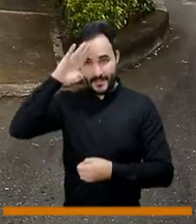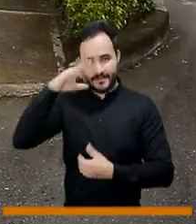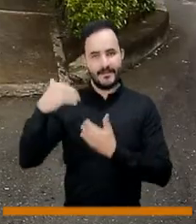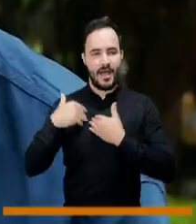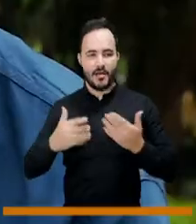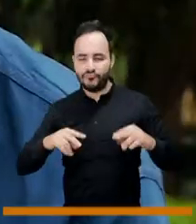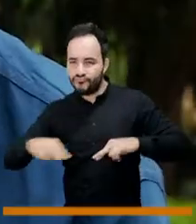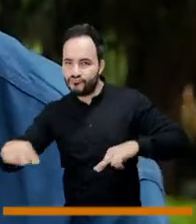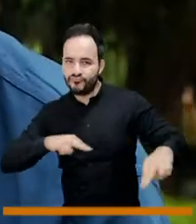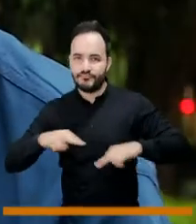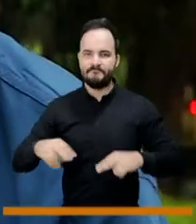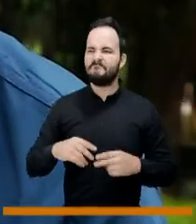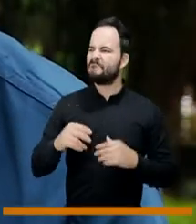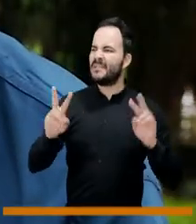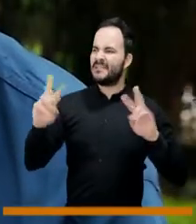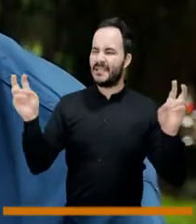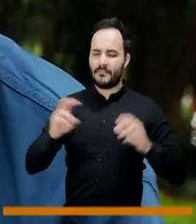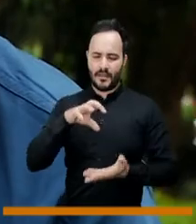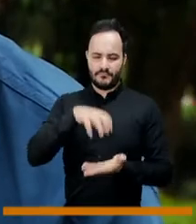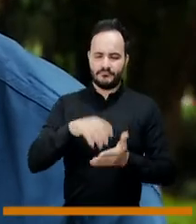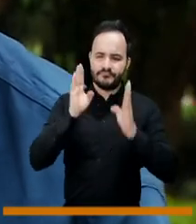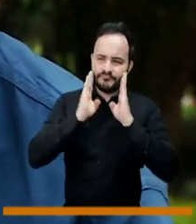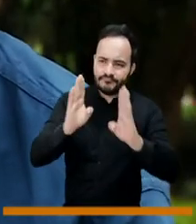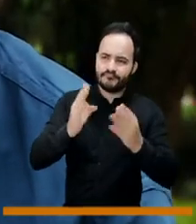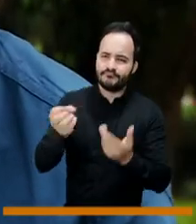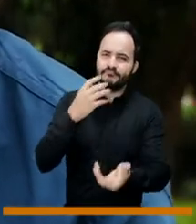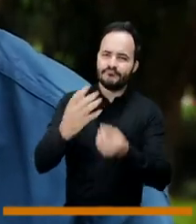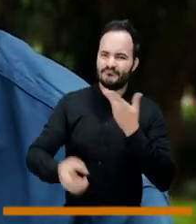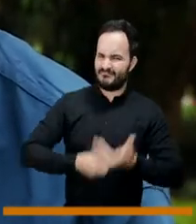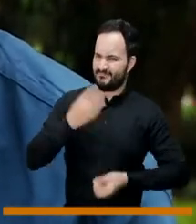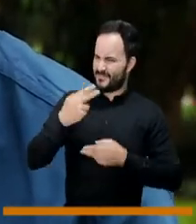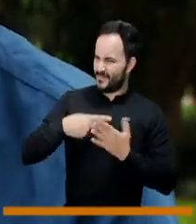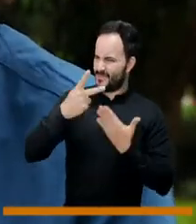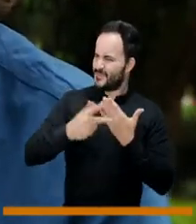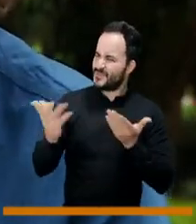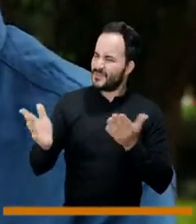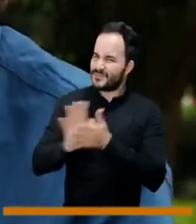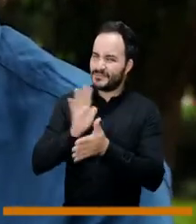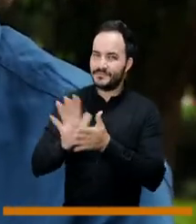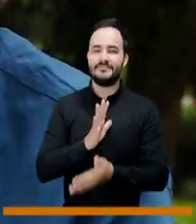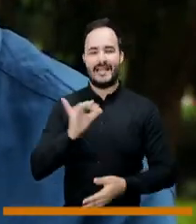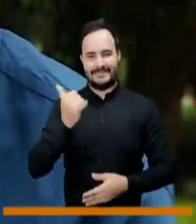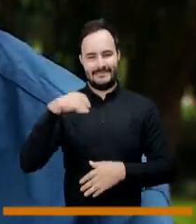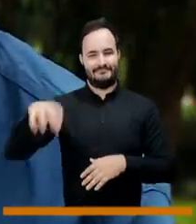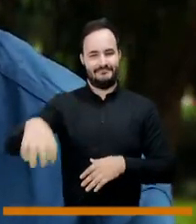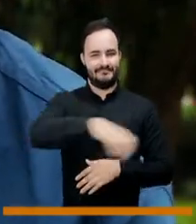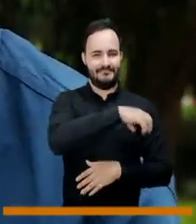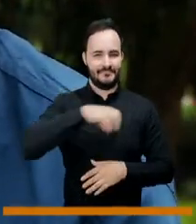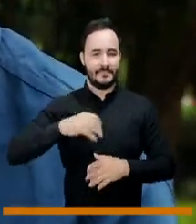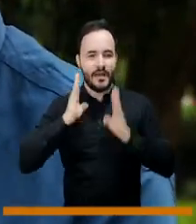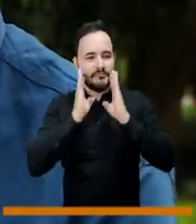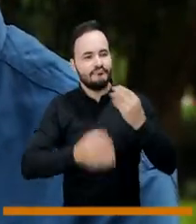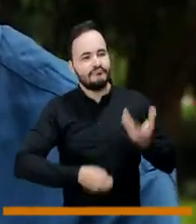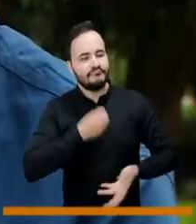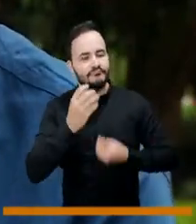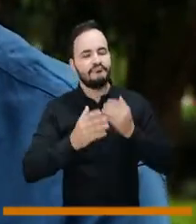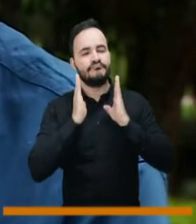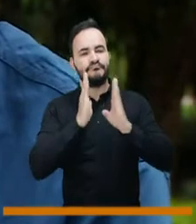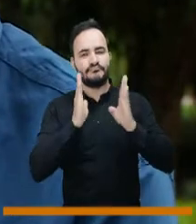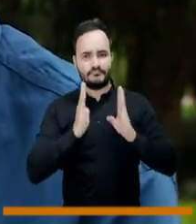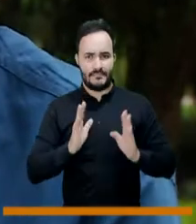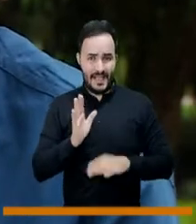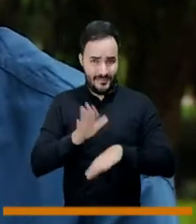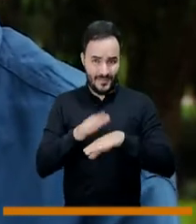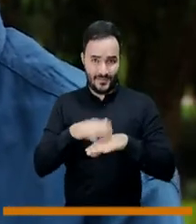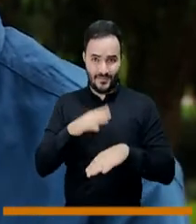escuchaderos. Les cuento, los escuchaderos son una estrategia de esas que brilla por su simplicidad, son espacios